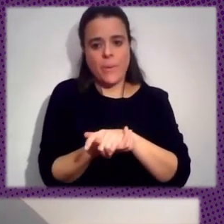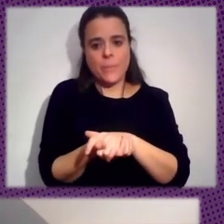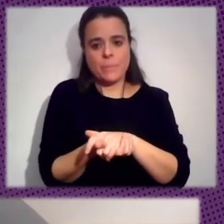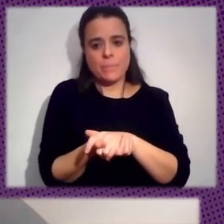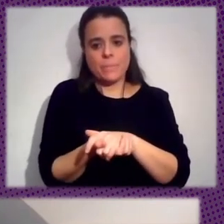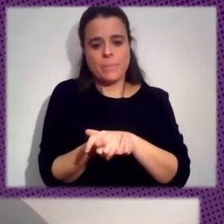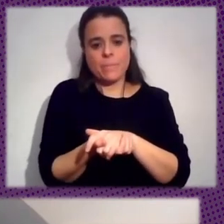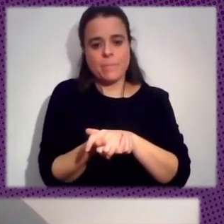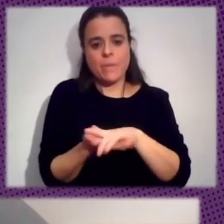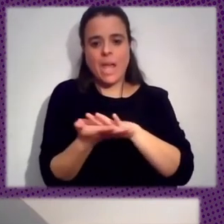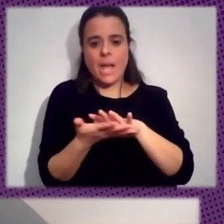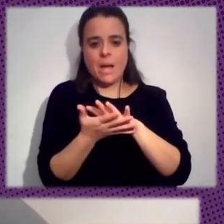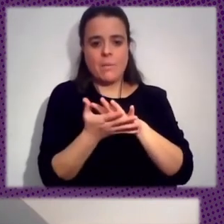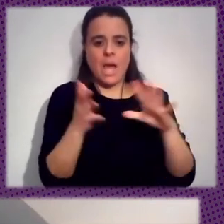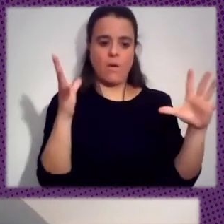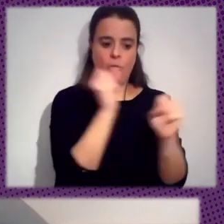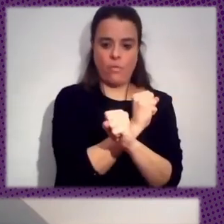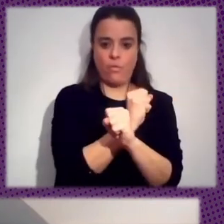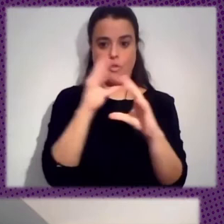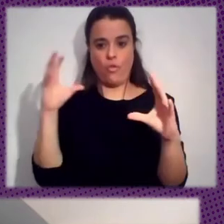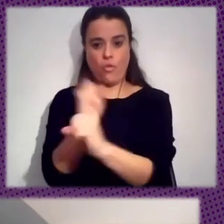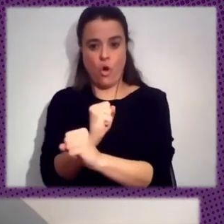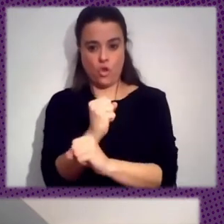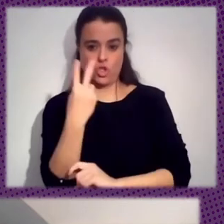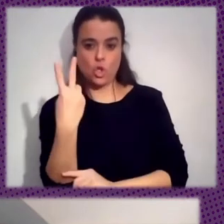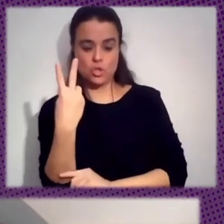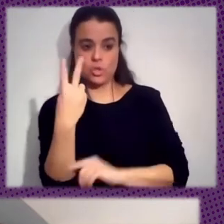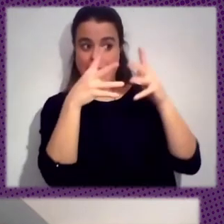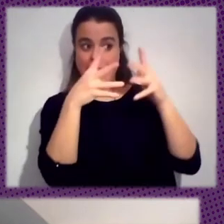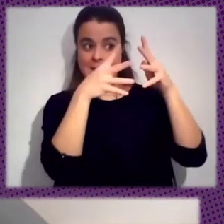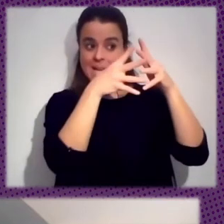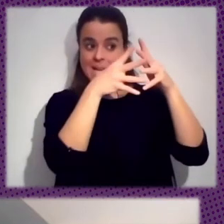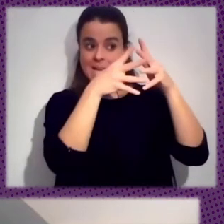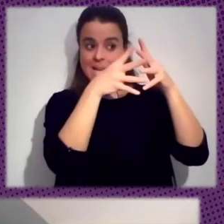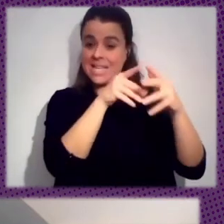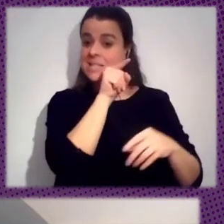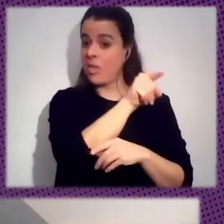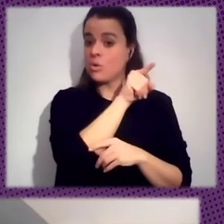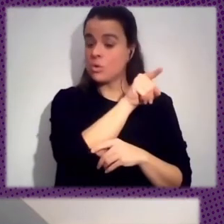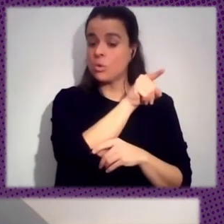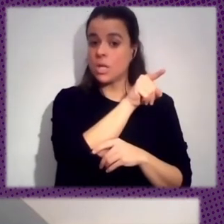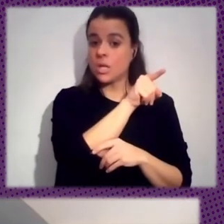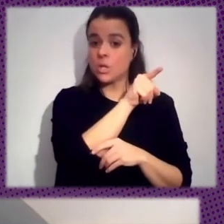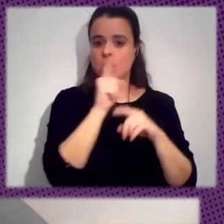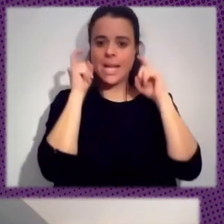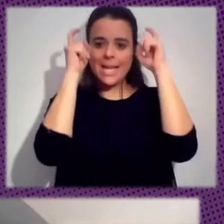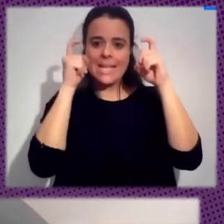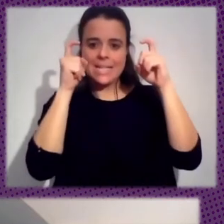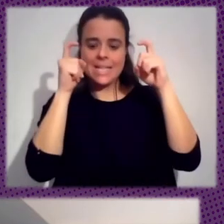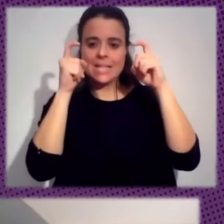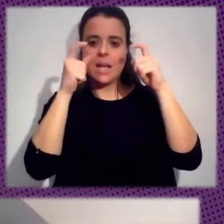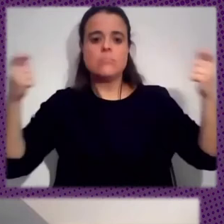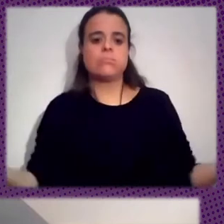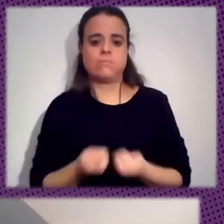Focos Del Colonialismo Digital De Un Lado Tenemos Estados Unidos Que Está Tratando De Promover Su Clean Network